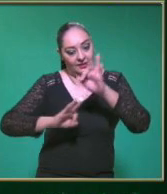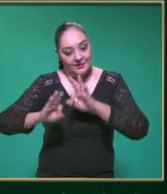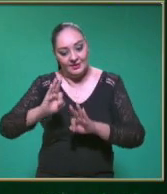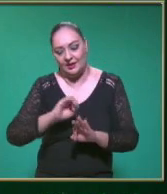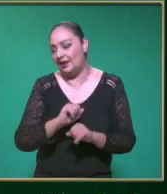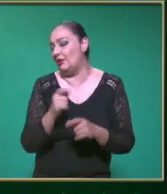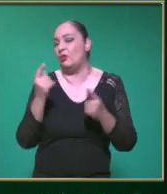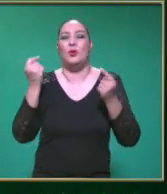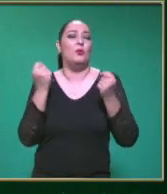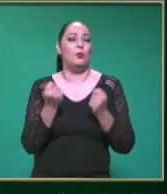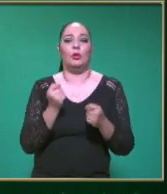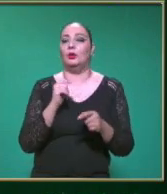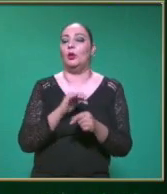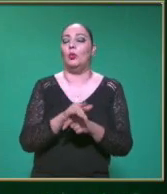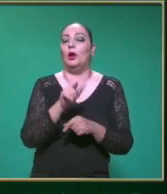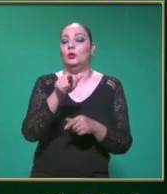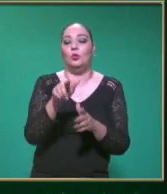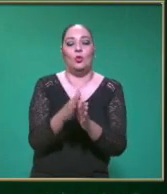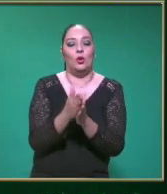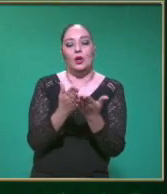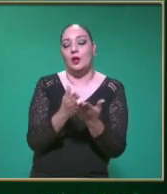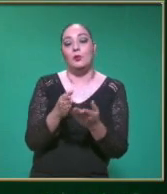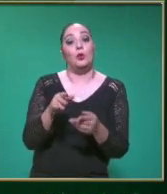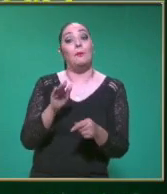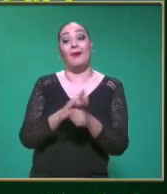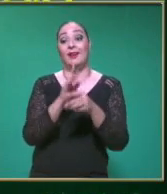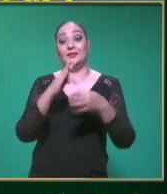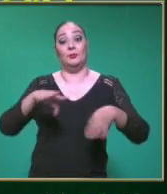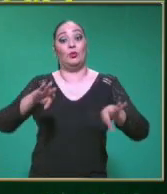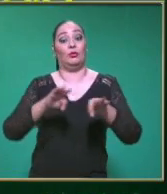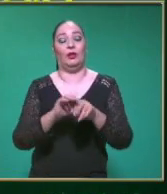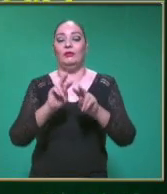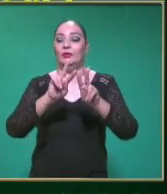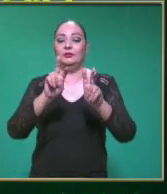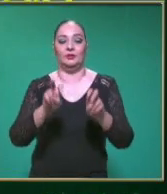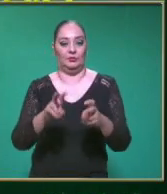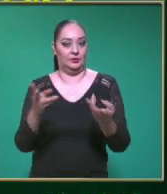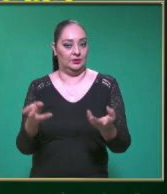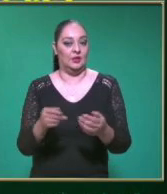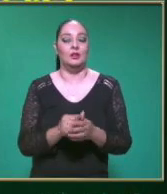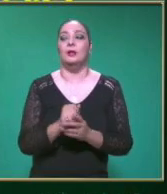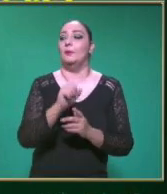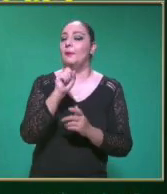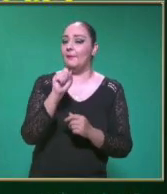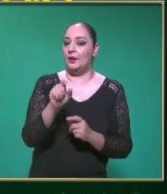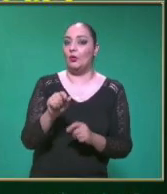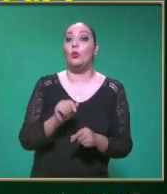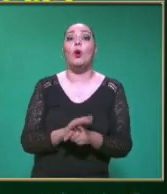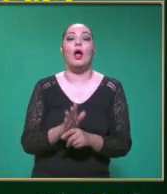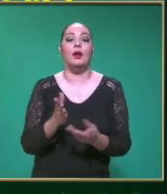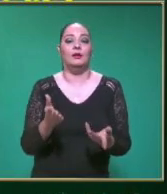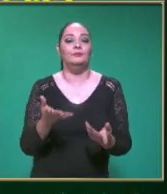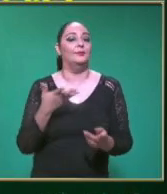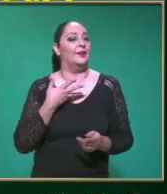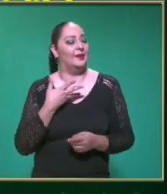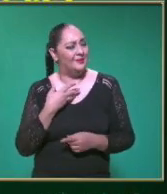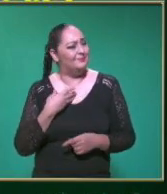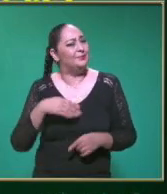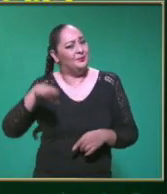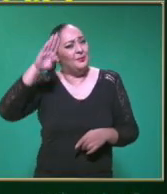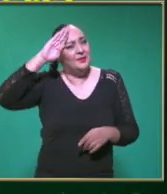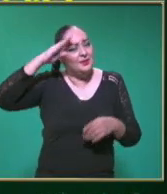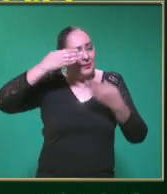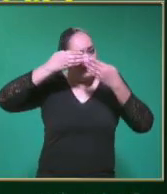editorial que te hayan asignado Que te hayan entregado en tu escuela Y sobre todo maestra Mantener una actitud positiva